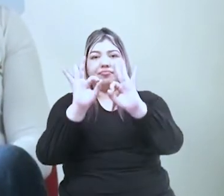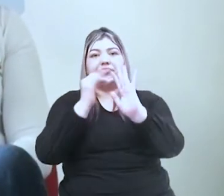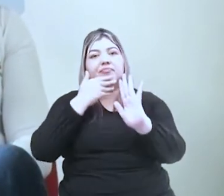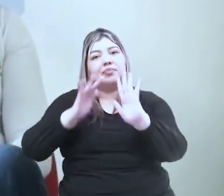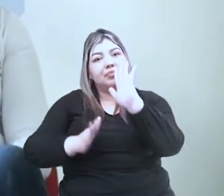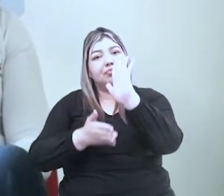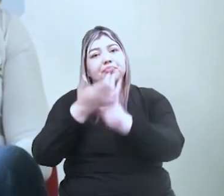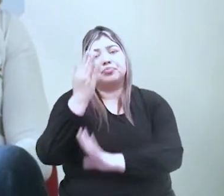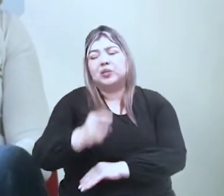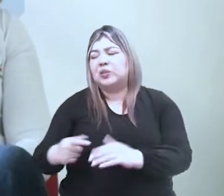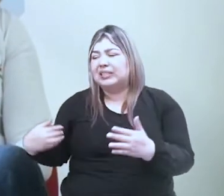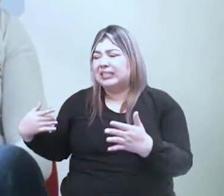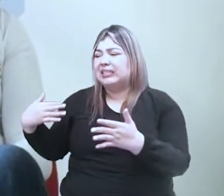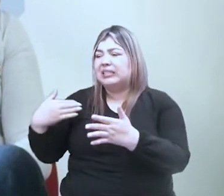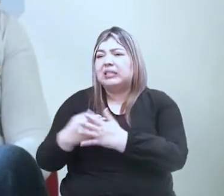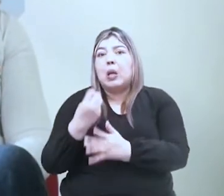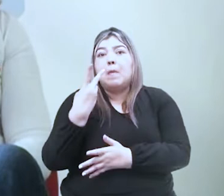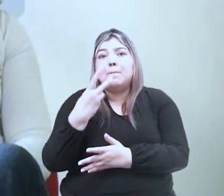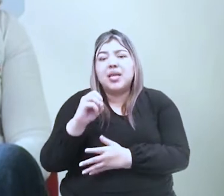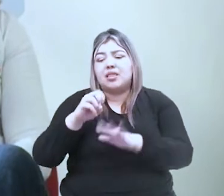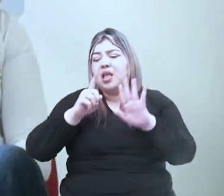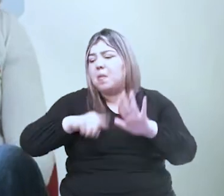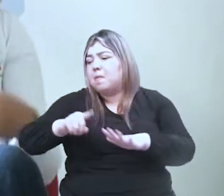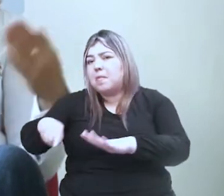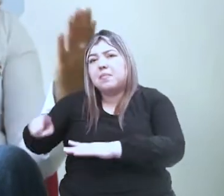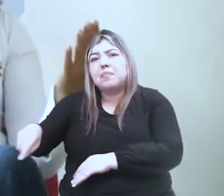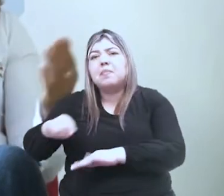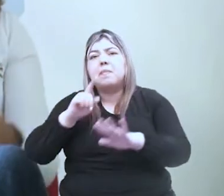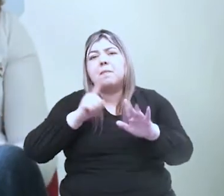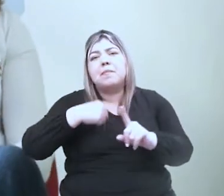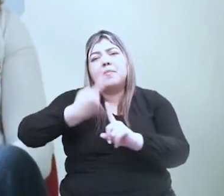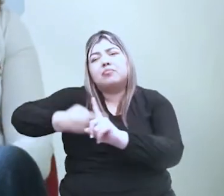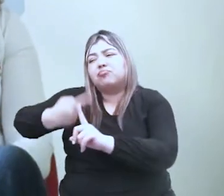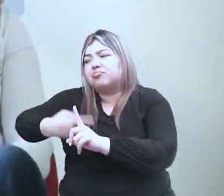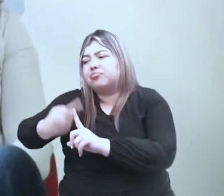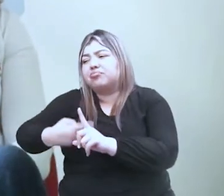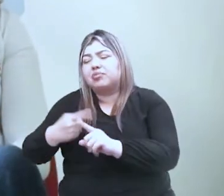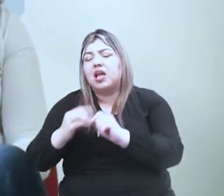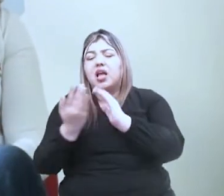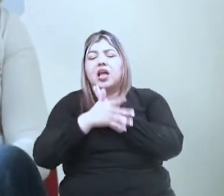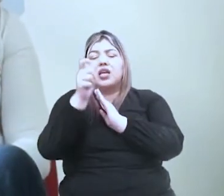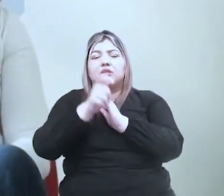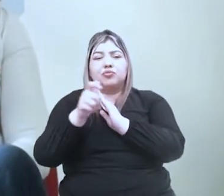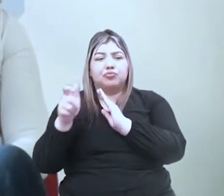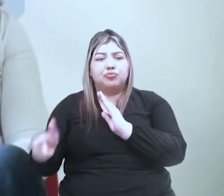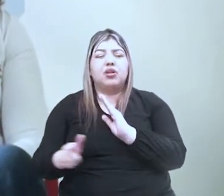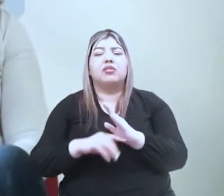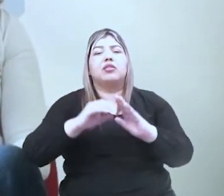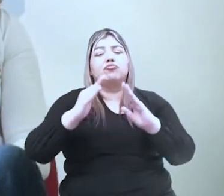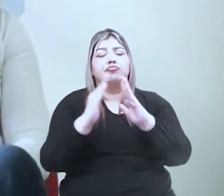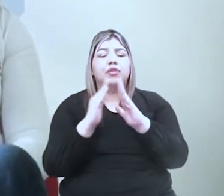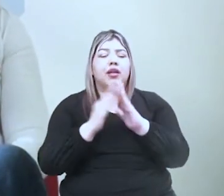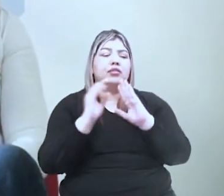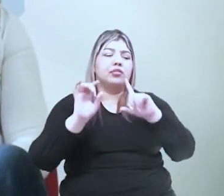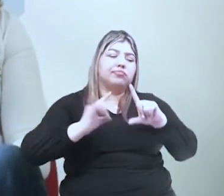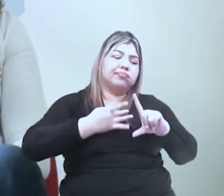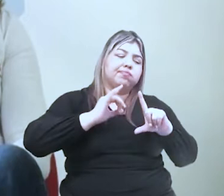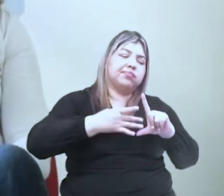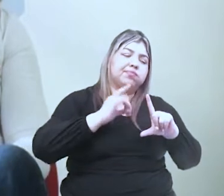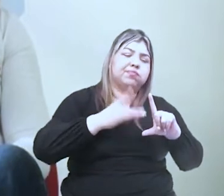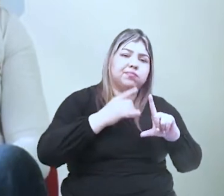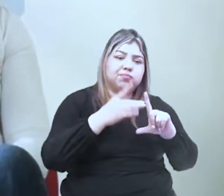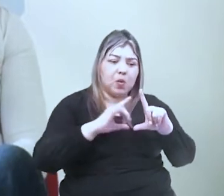20 meses donde los estudiantes estuvieron recibiendo ese acompañamiento desde casa, cuando no